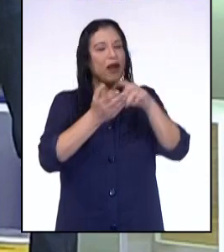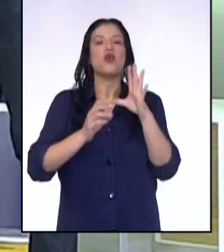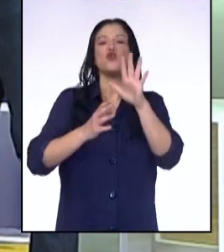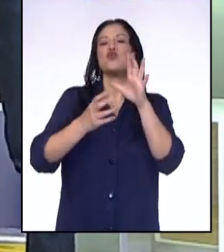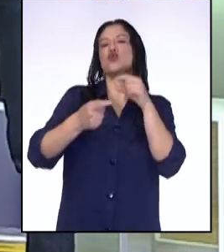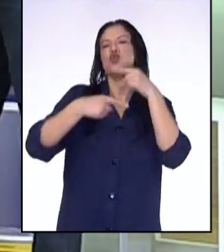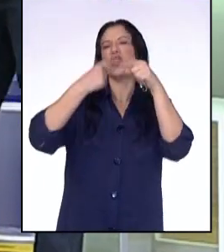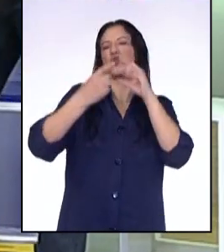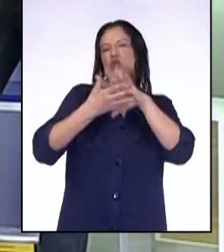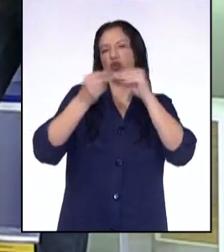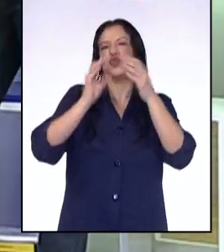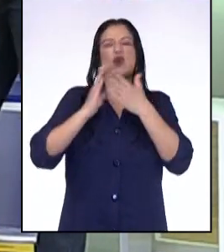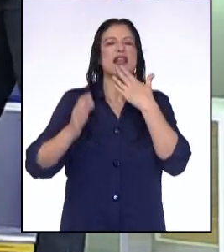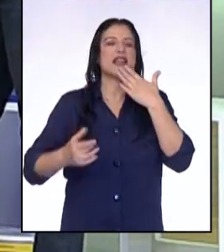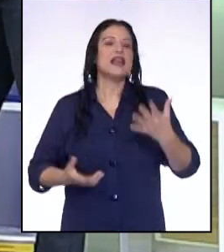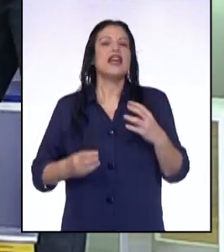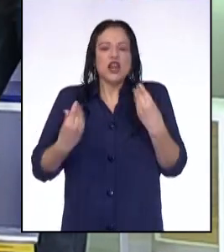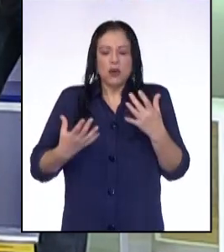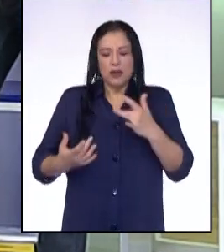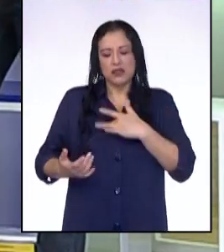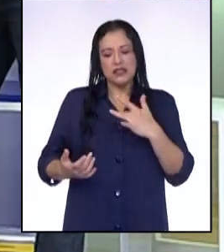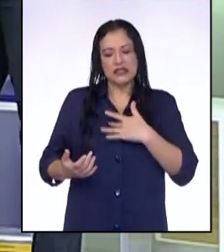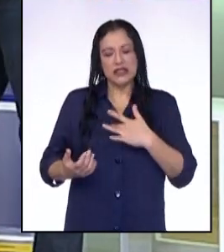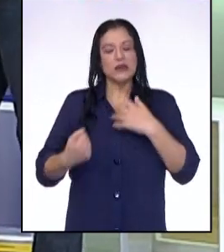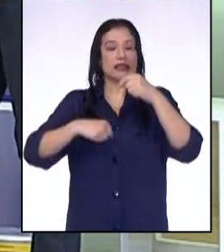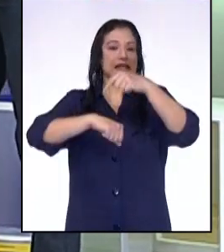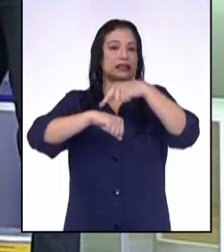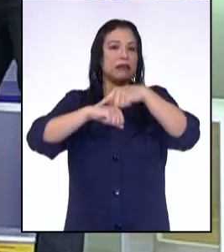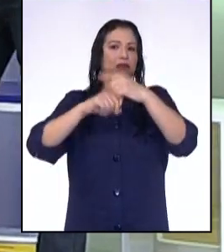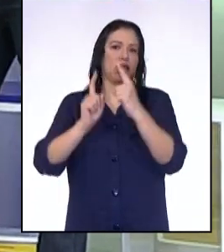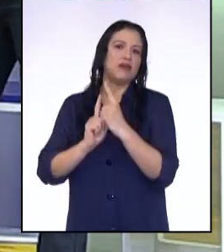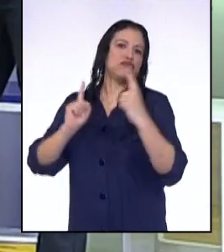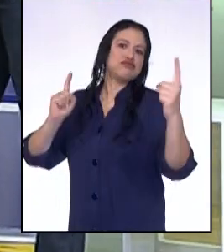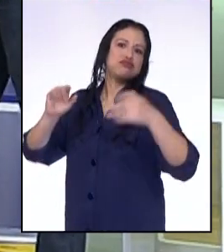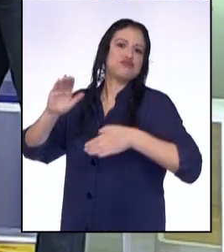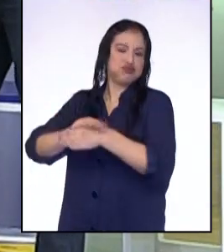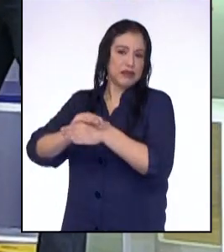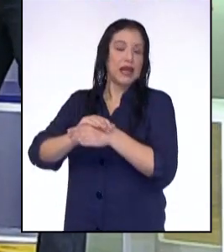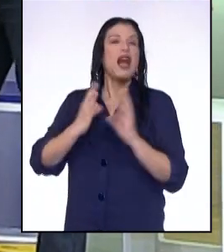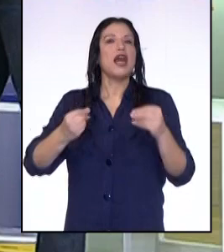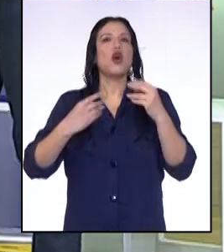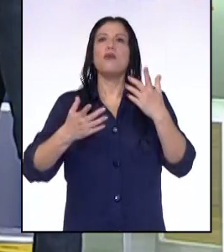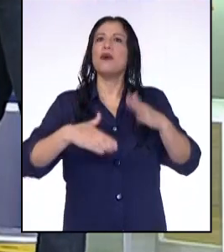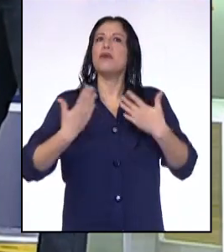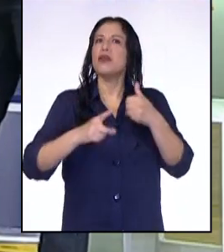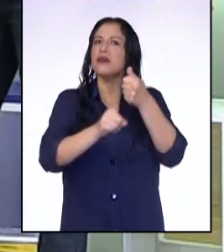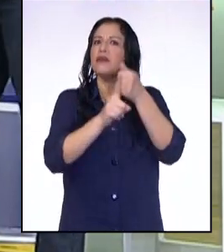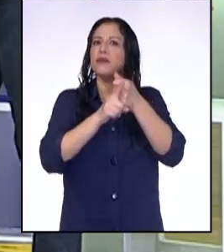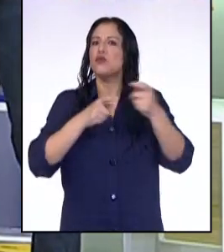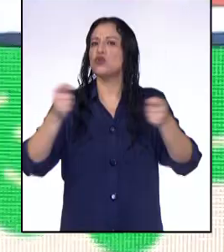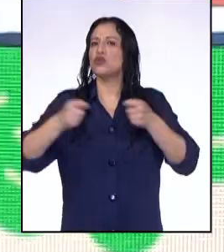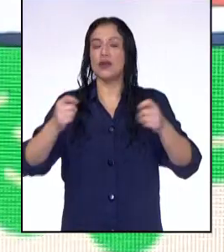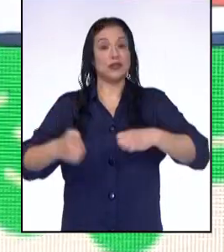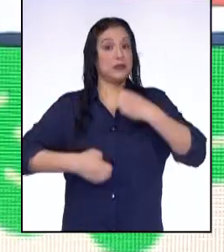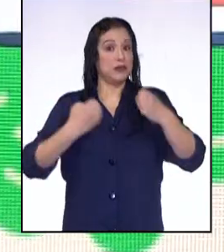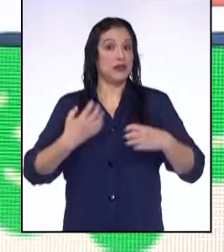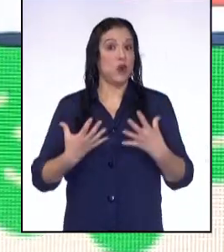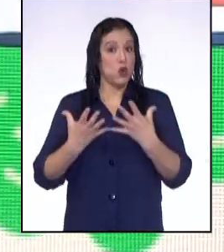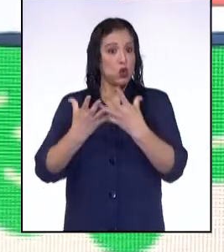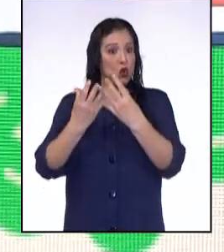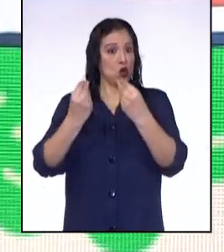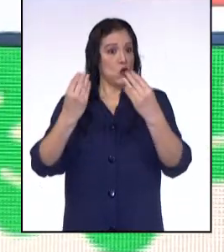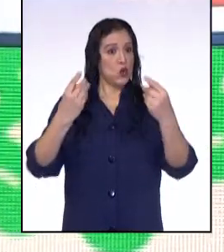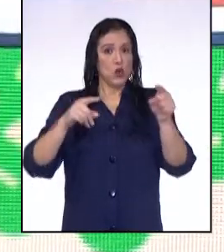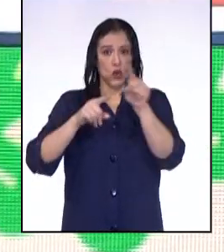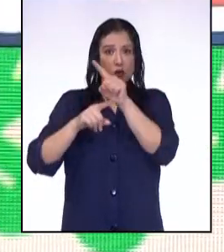contándonos también de cómo han venido sintiéndose en esta etapa de aislamiento y de cómo han podido regular sus emociones. Y son un montón,